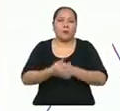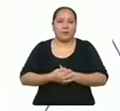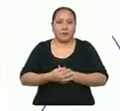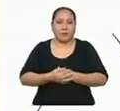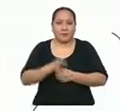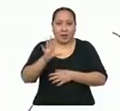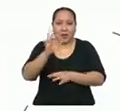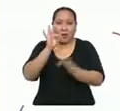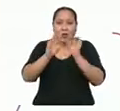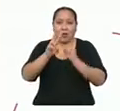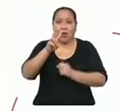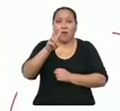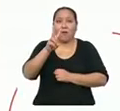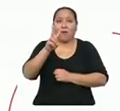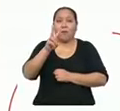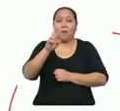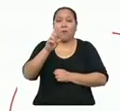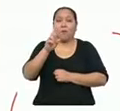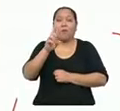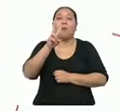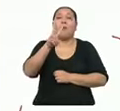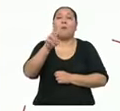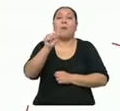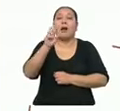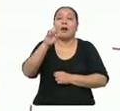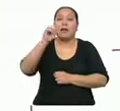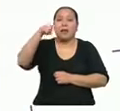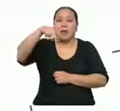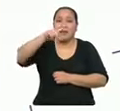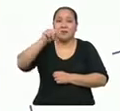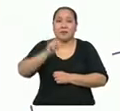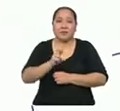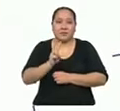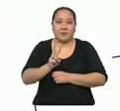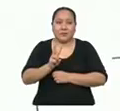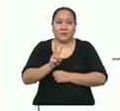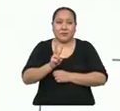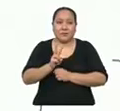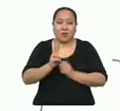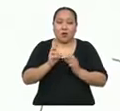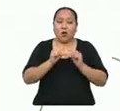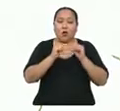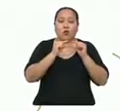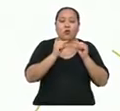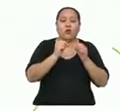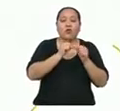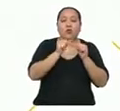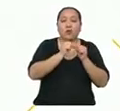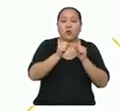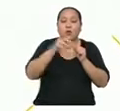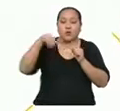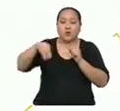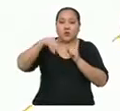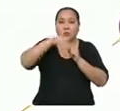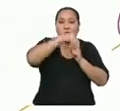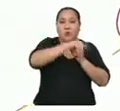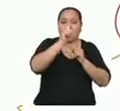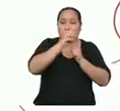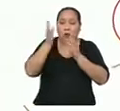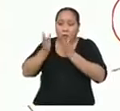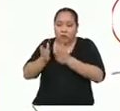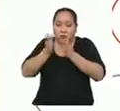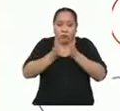Para hallar la varianza, tenemos dos fórmulas. Para datos no agrupados, es decir, sueltos, que no son